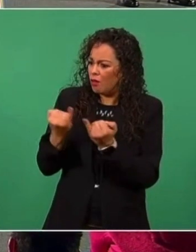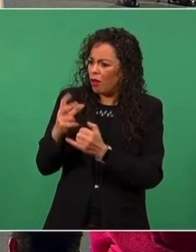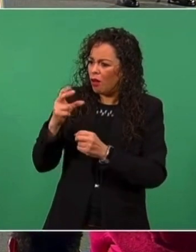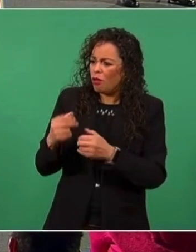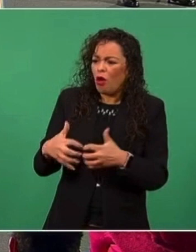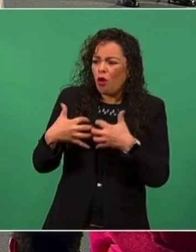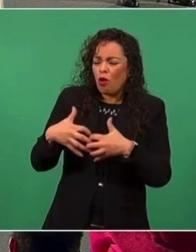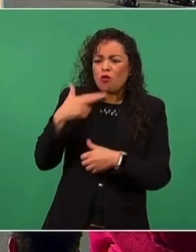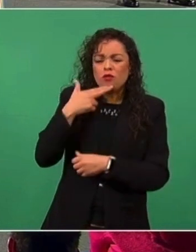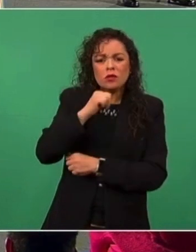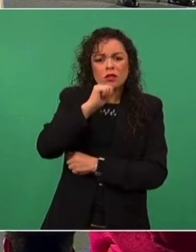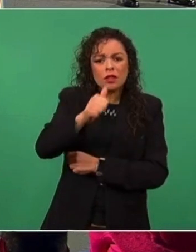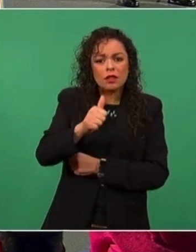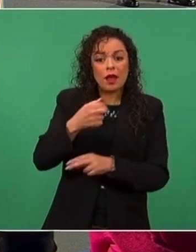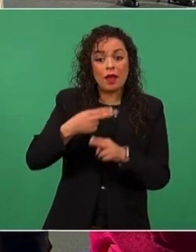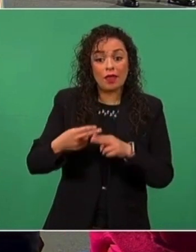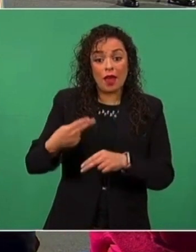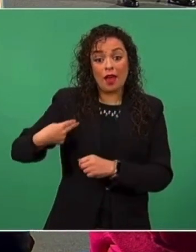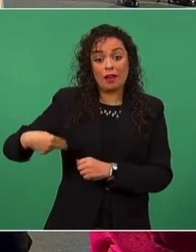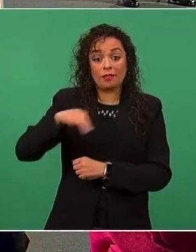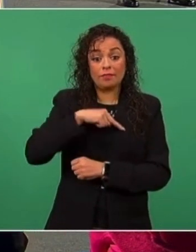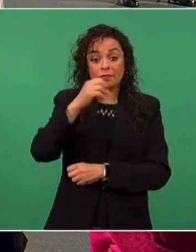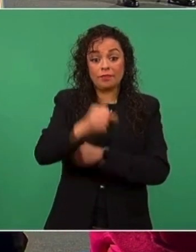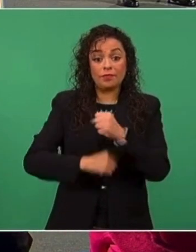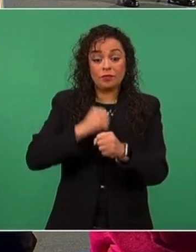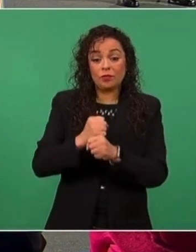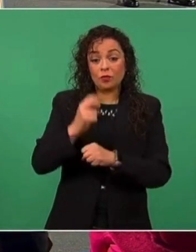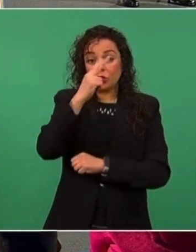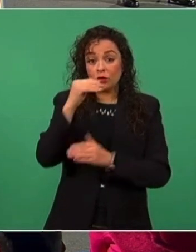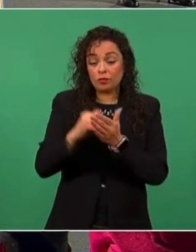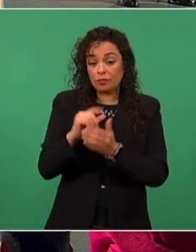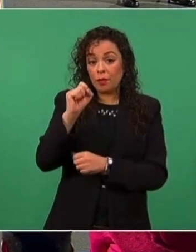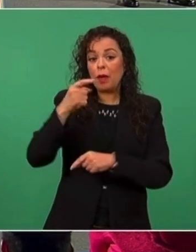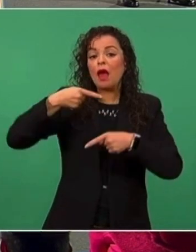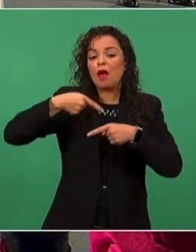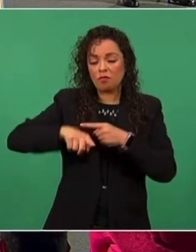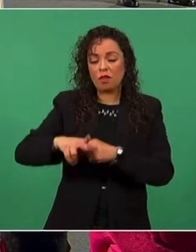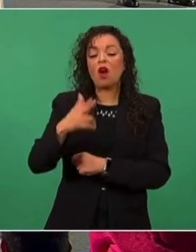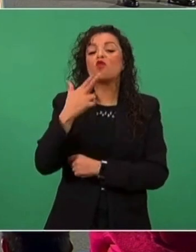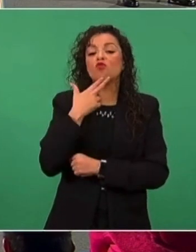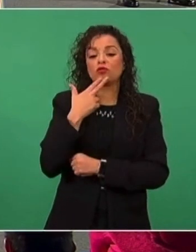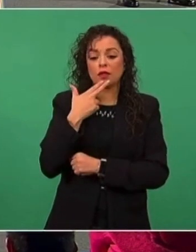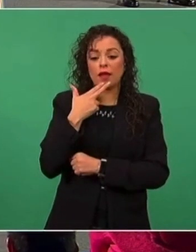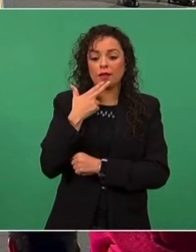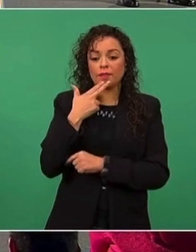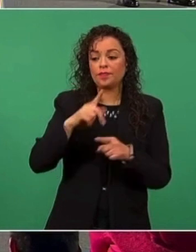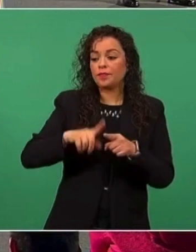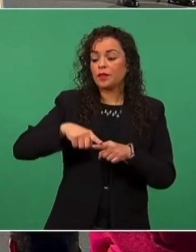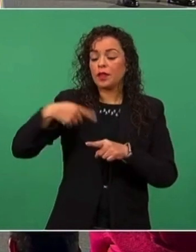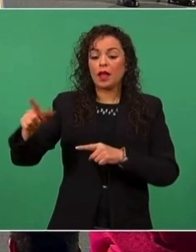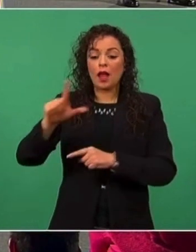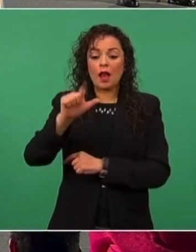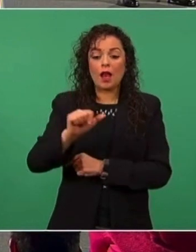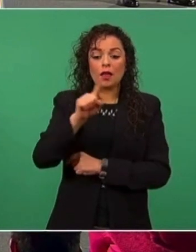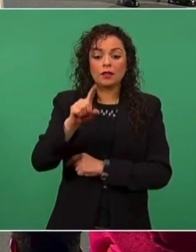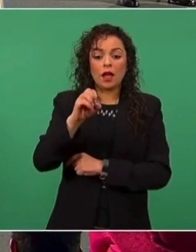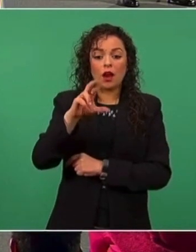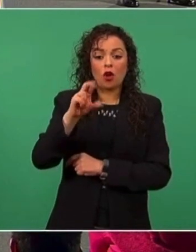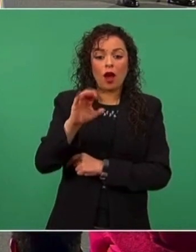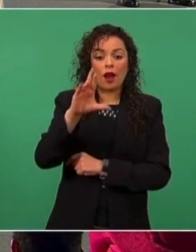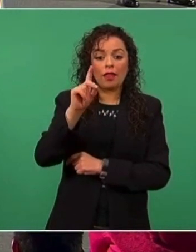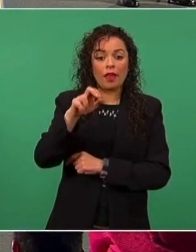2020. En el caso de Lázaro Cárdenas, la compra fue del orden de